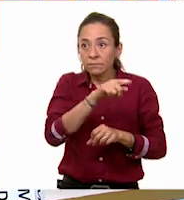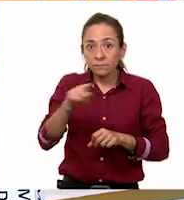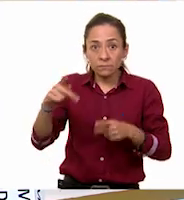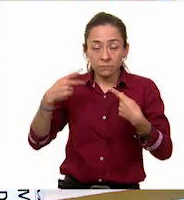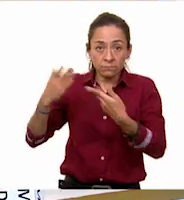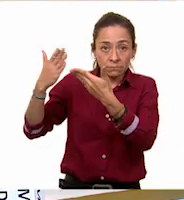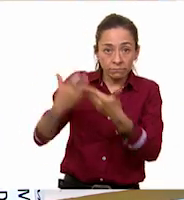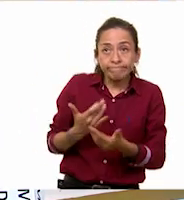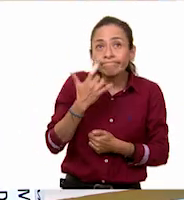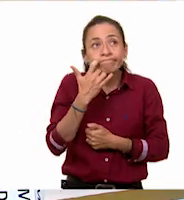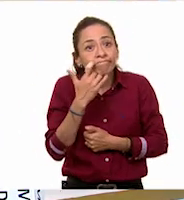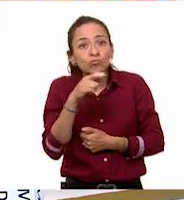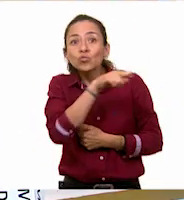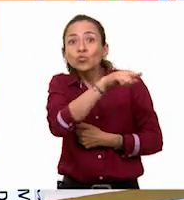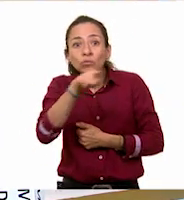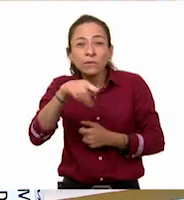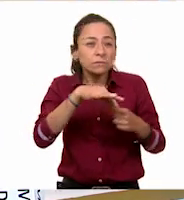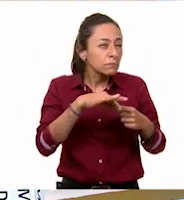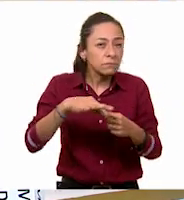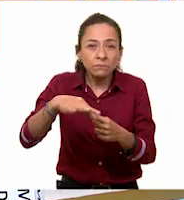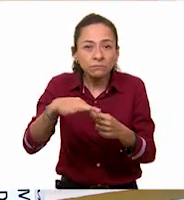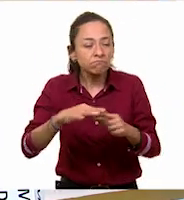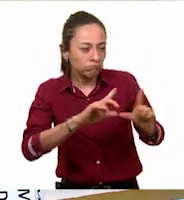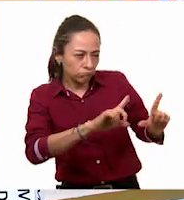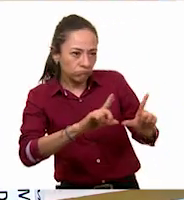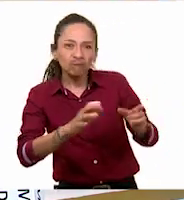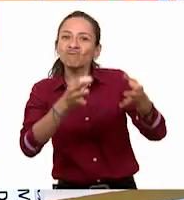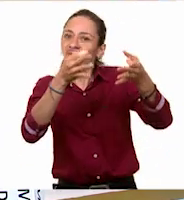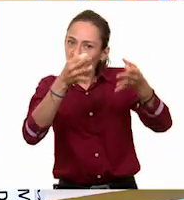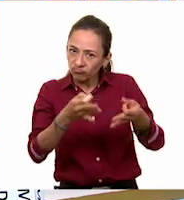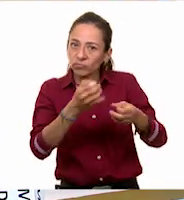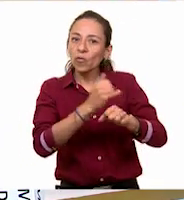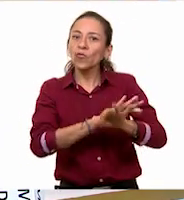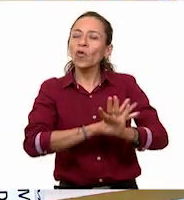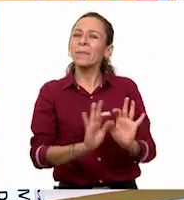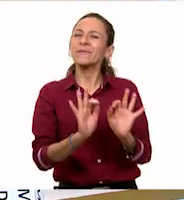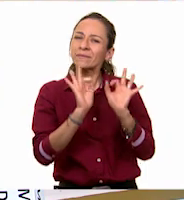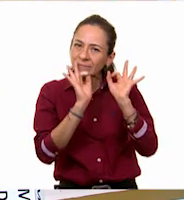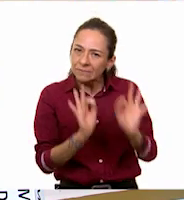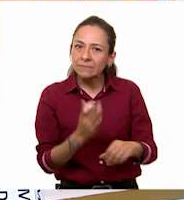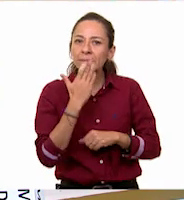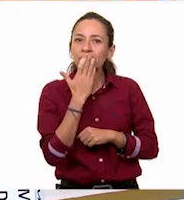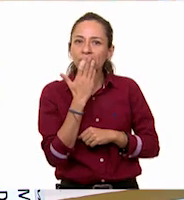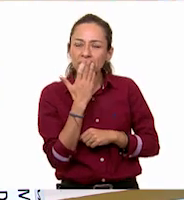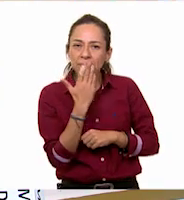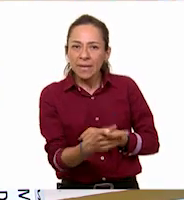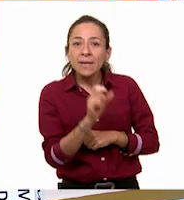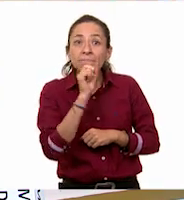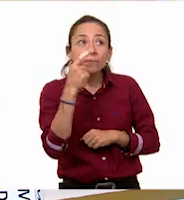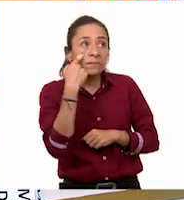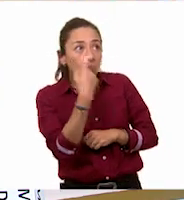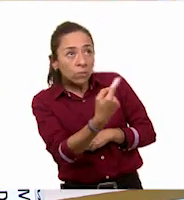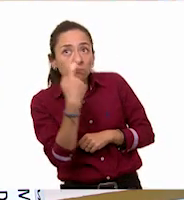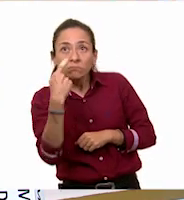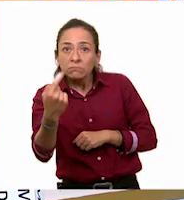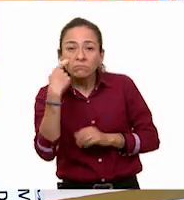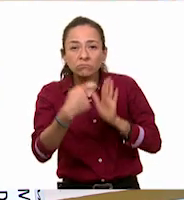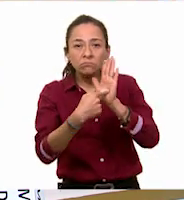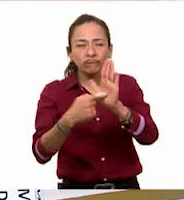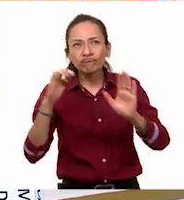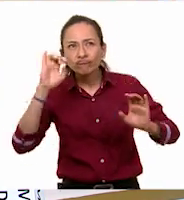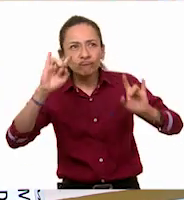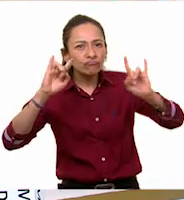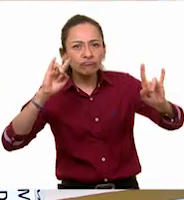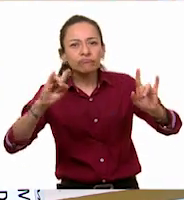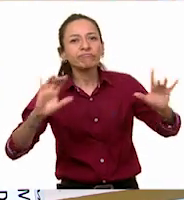van a poder darles la información precisa de lo que ustedes están exponiendo. Las tarjetas las pueden colocar